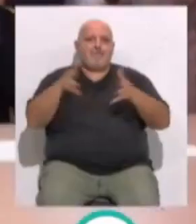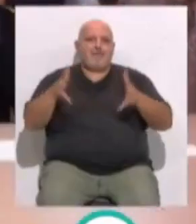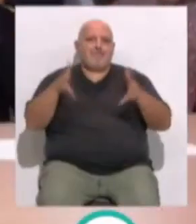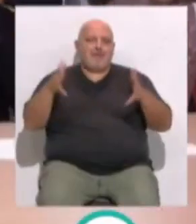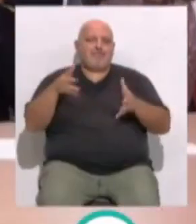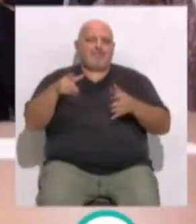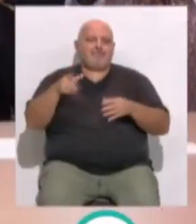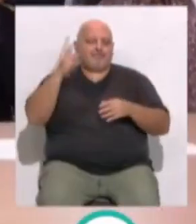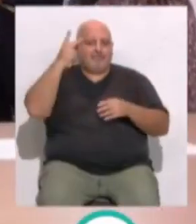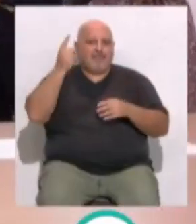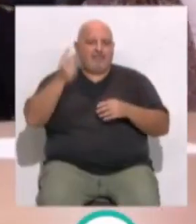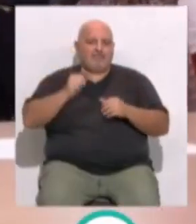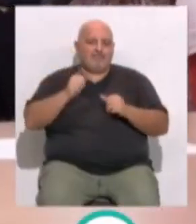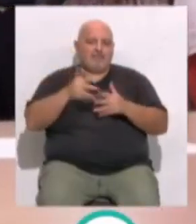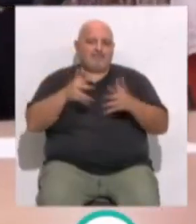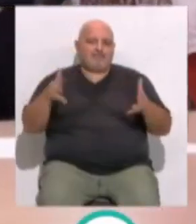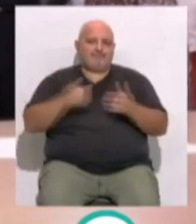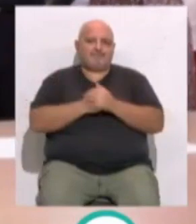personas con esta enfermedad.